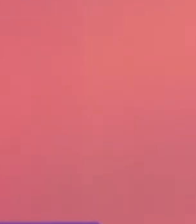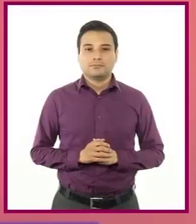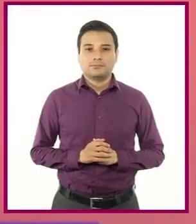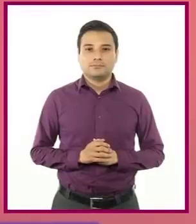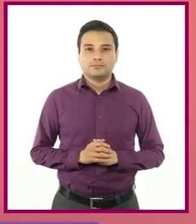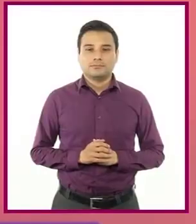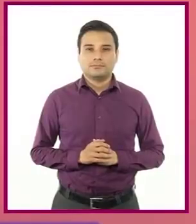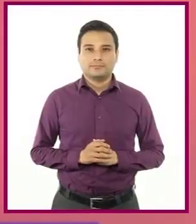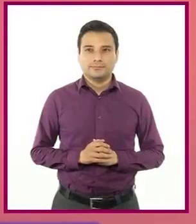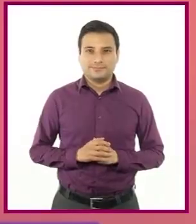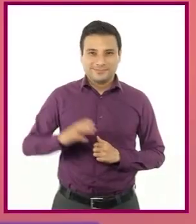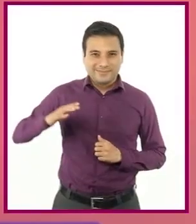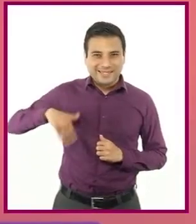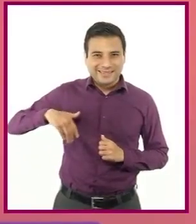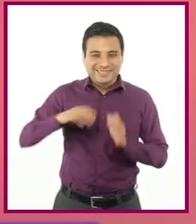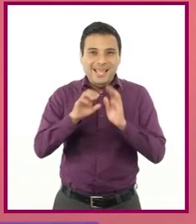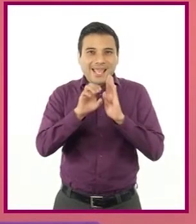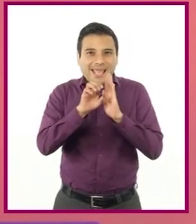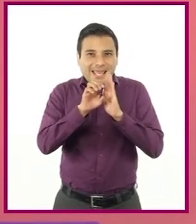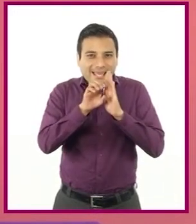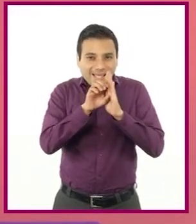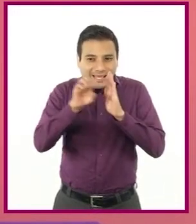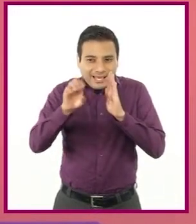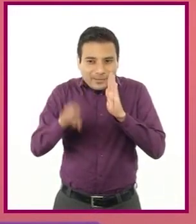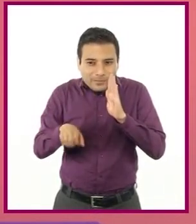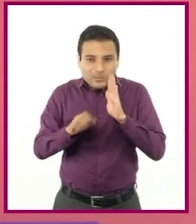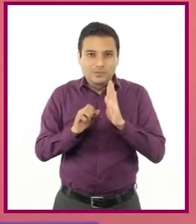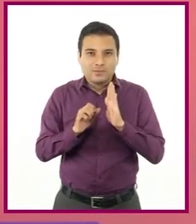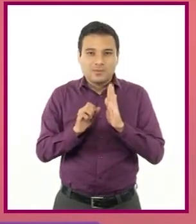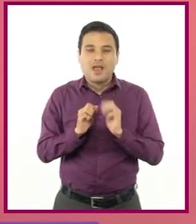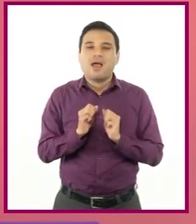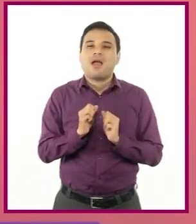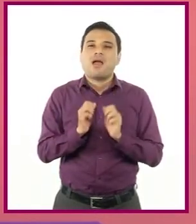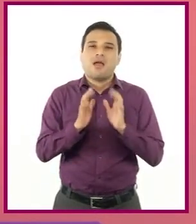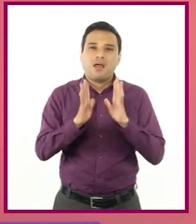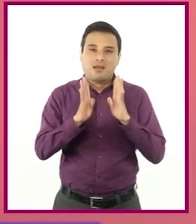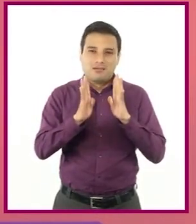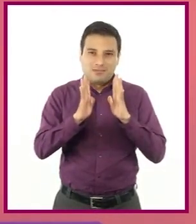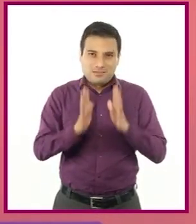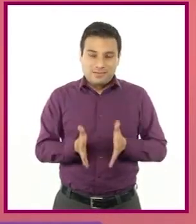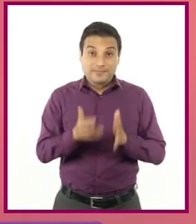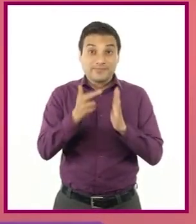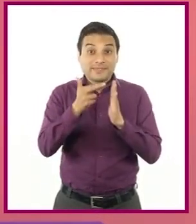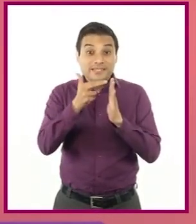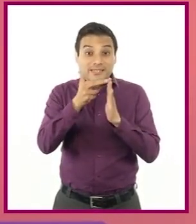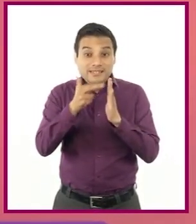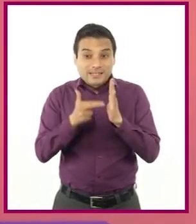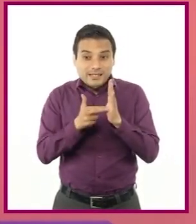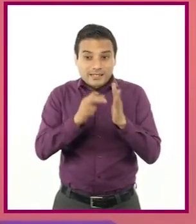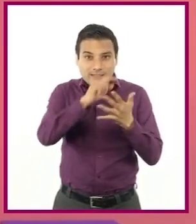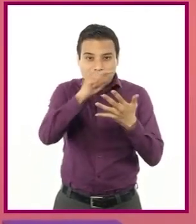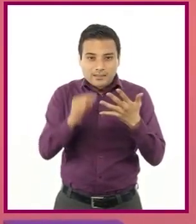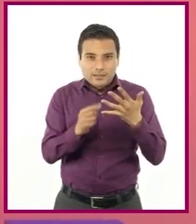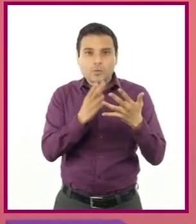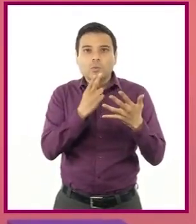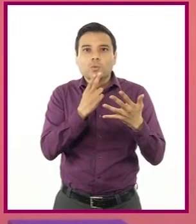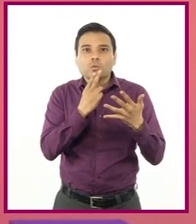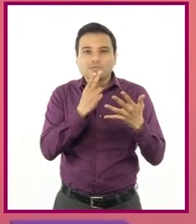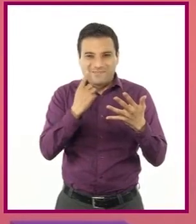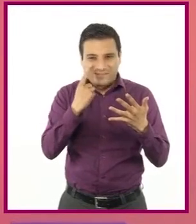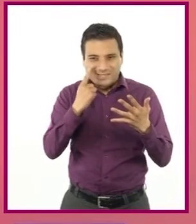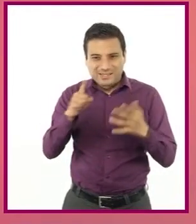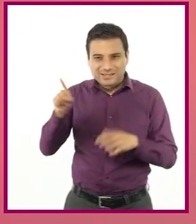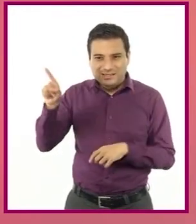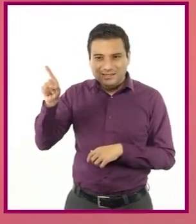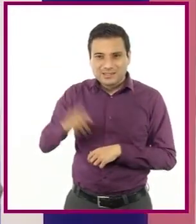En el ejemplo que acabamos de ver, pudimos darnos cuenta que en la regla se hace uso del guión largo. ¿Nos puede